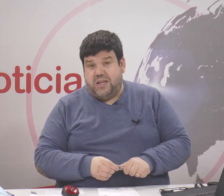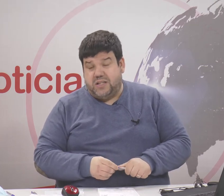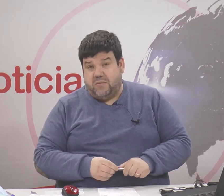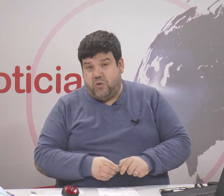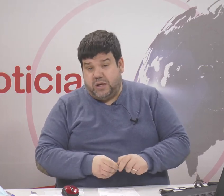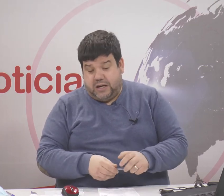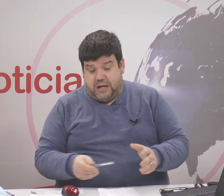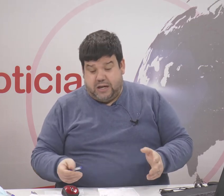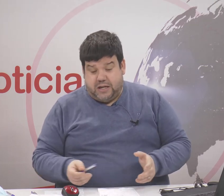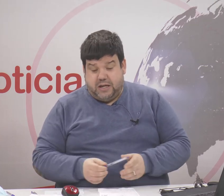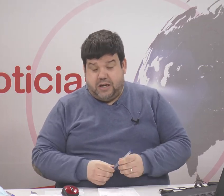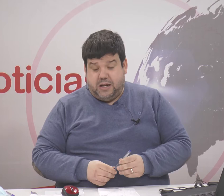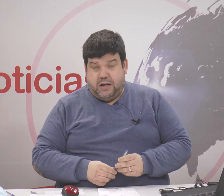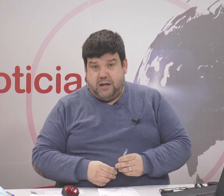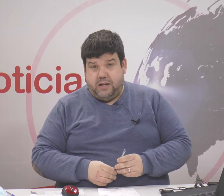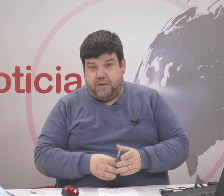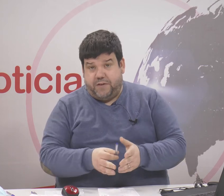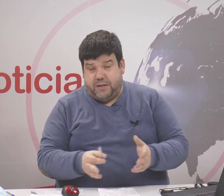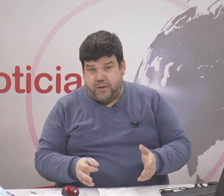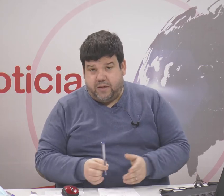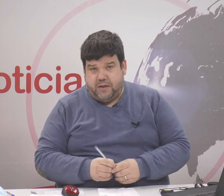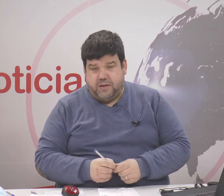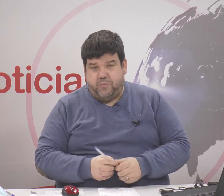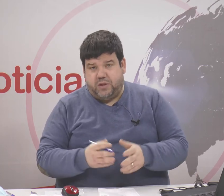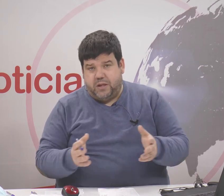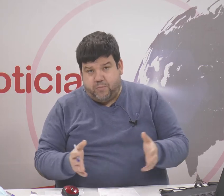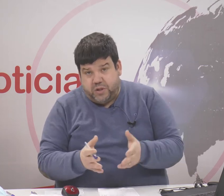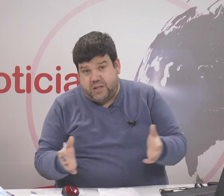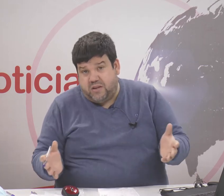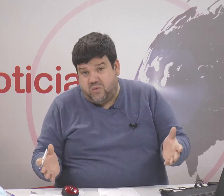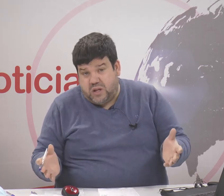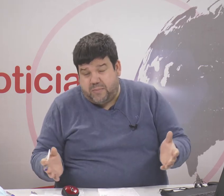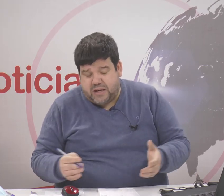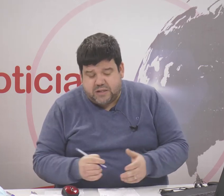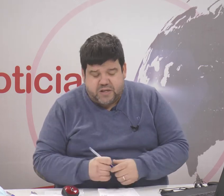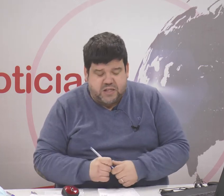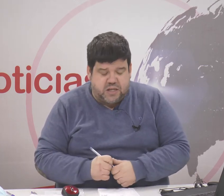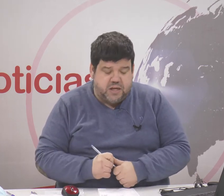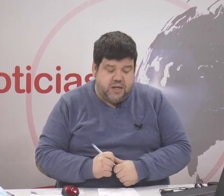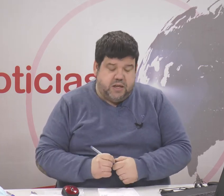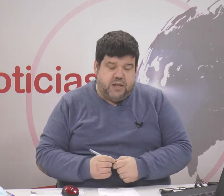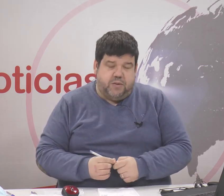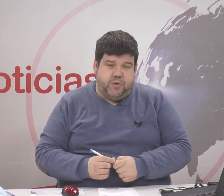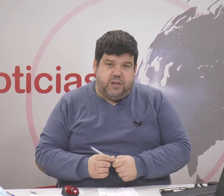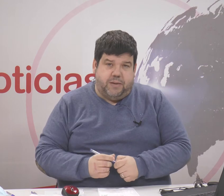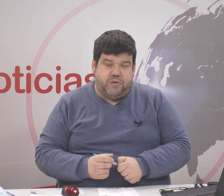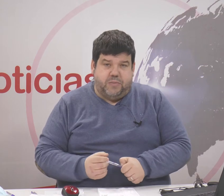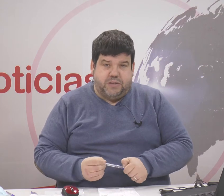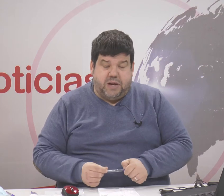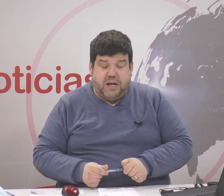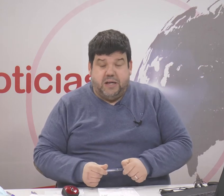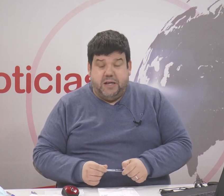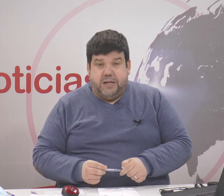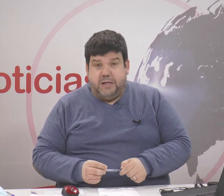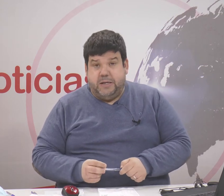entiendo que hay ese temor de cara a estas festividades de este puente yo diría más que Semana Santa este puente de la próxima